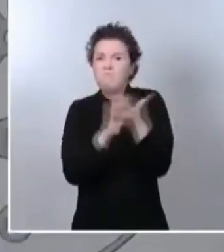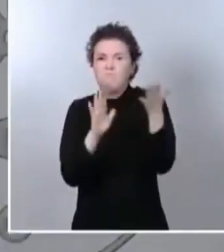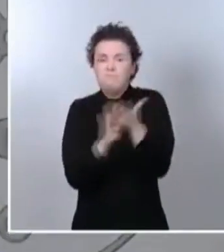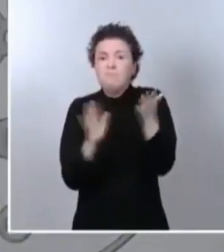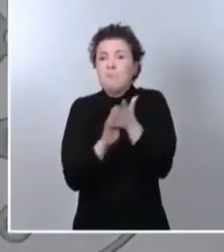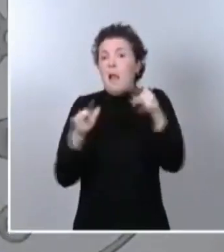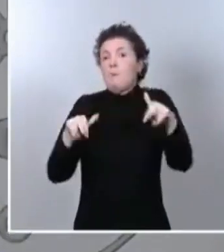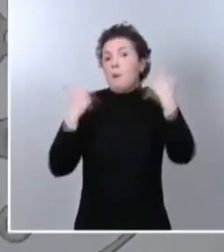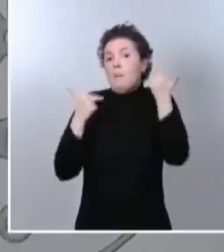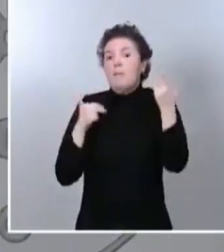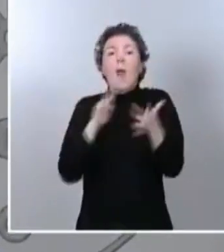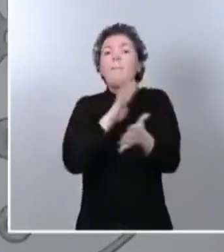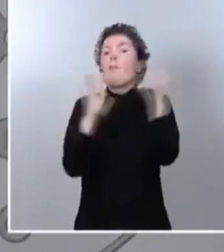veces de crucero en este proceso de vacunación.